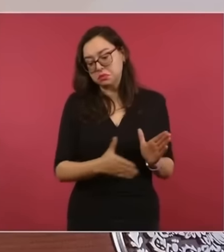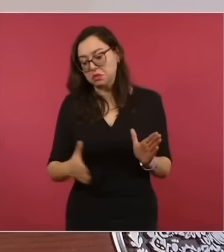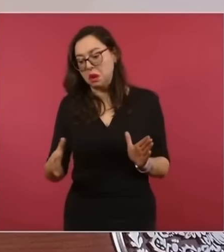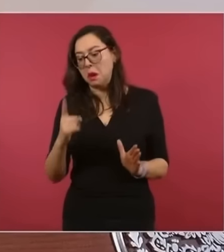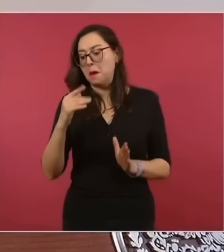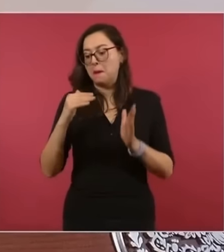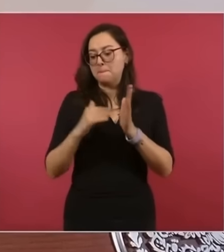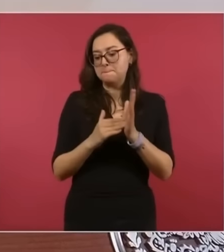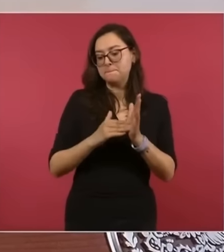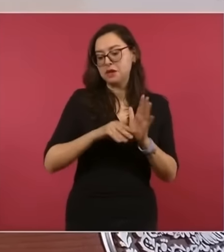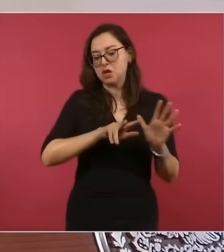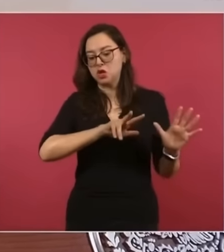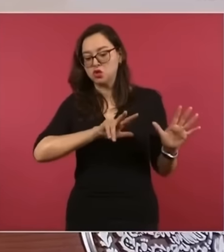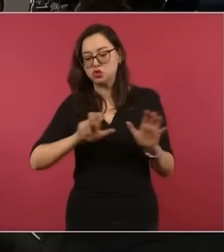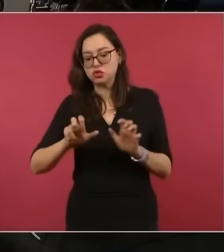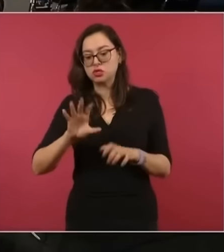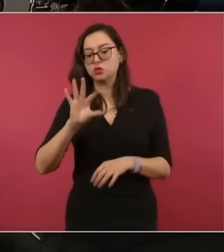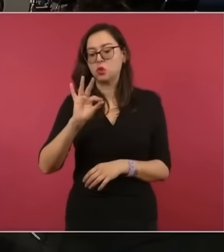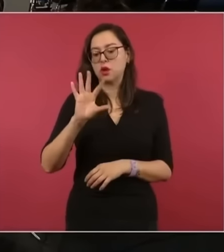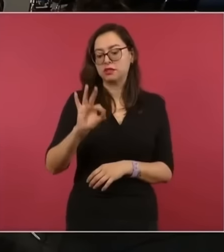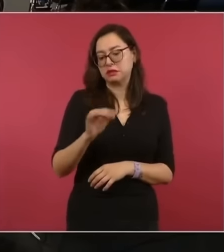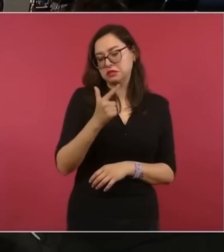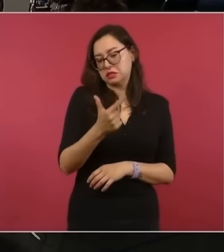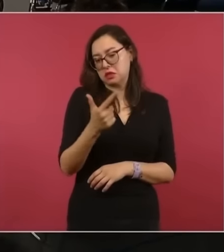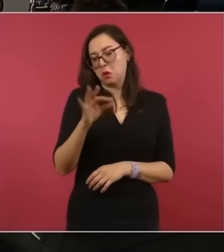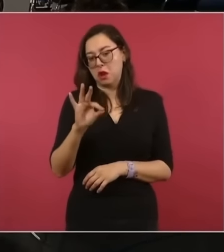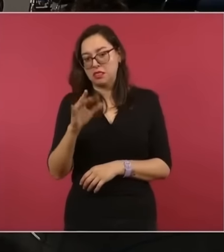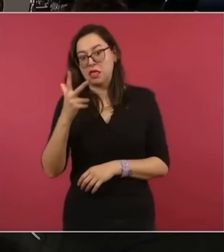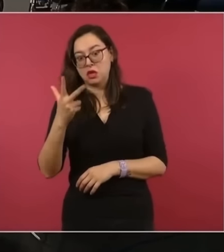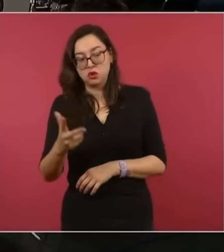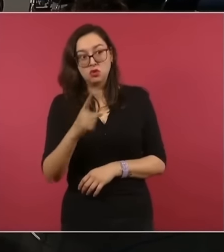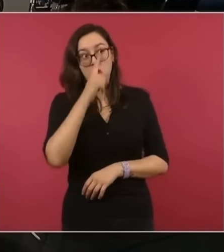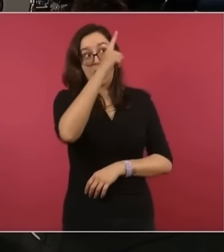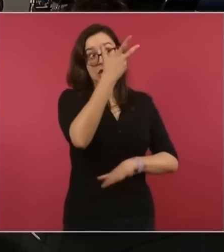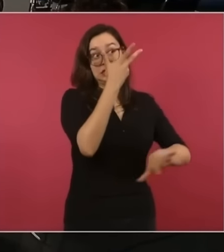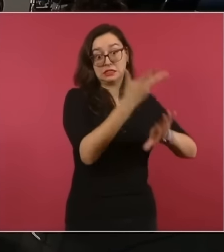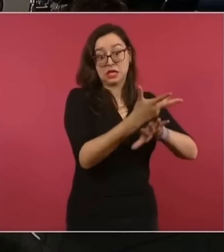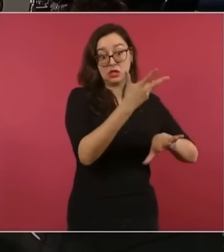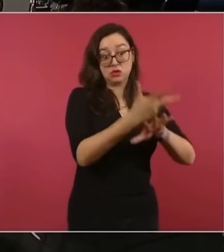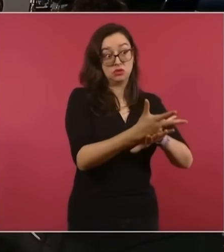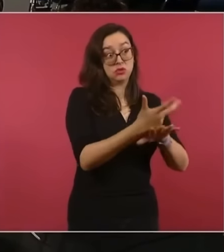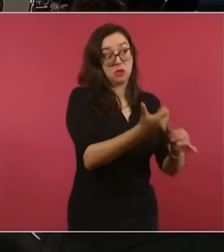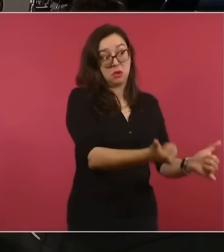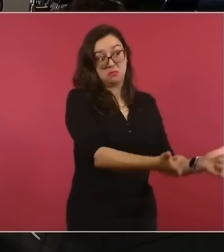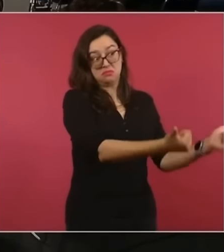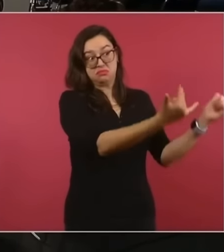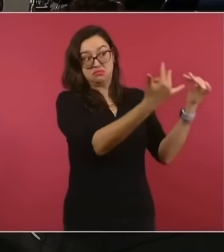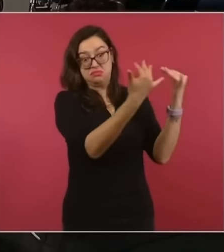1847, 48, que necesitábamos unirnos,